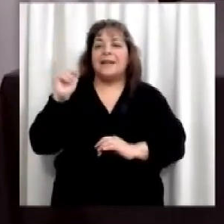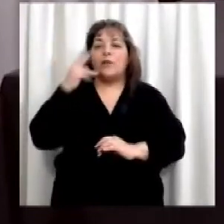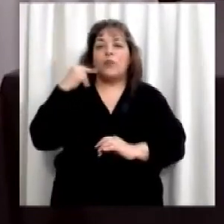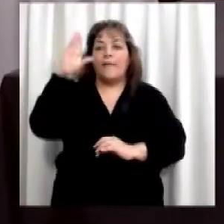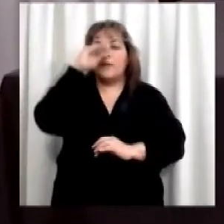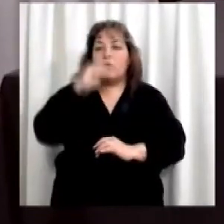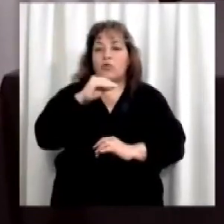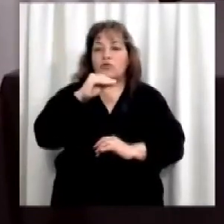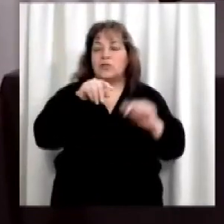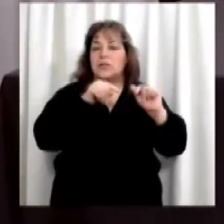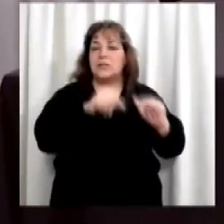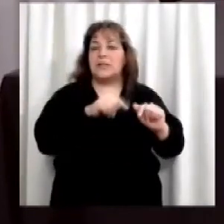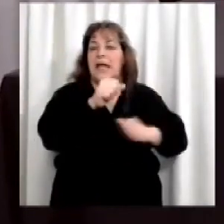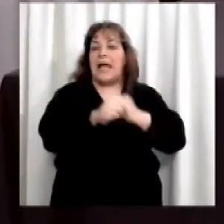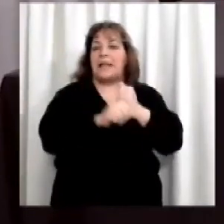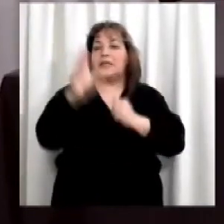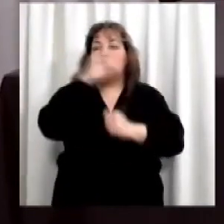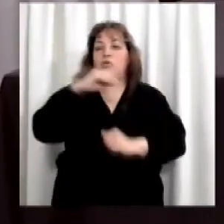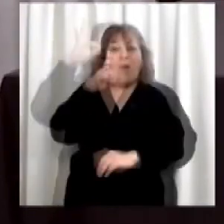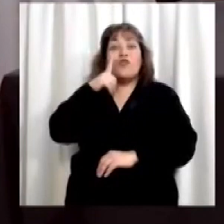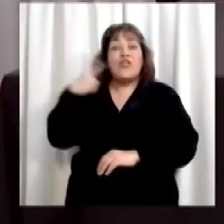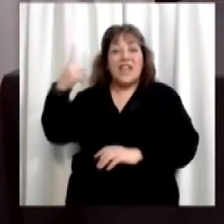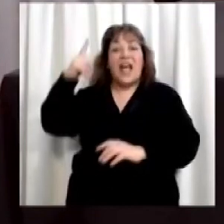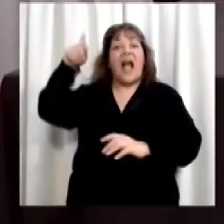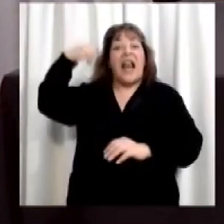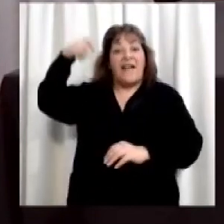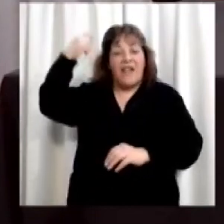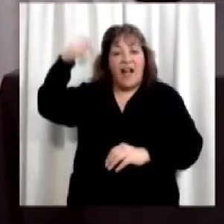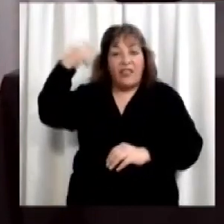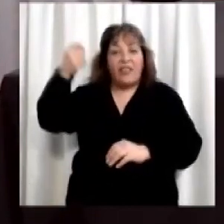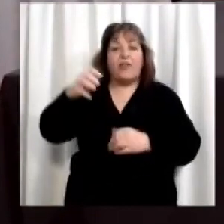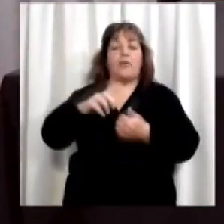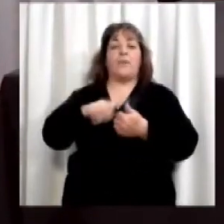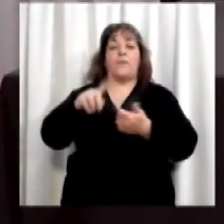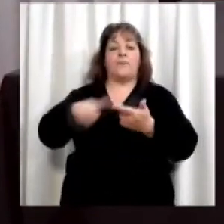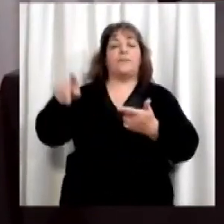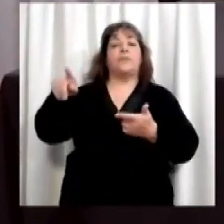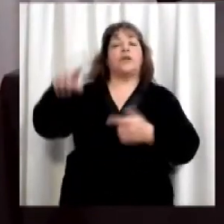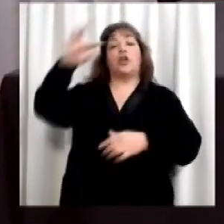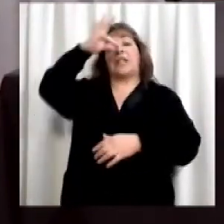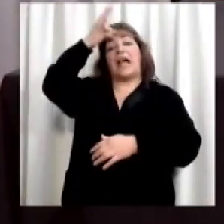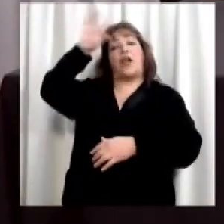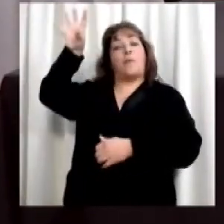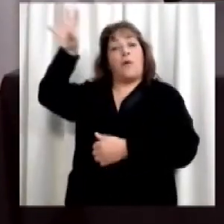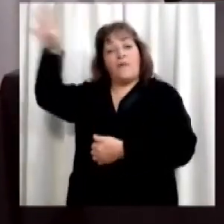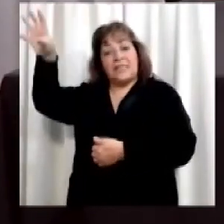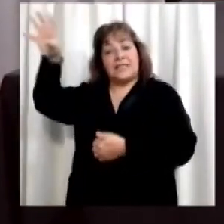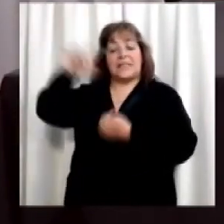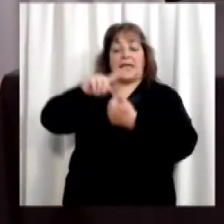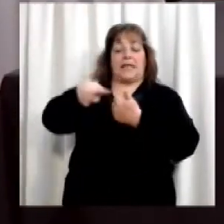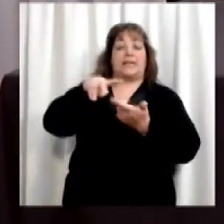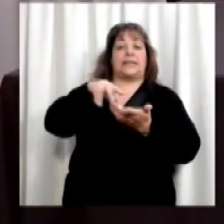de las 21 horas hasta las 12 de la noche. Y las locaciones fueron el Teatro Provincial, Juan Carlos Arabia,